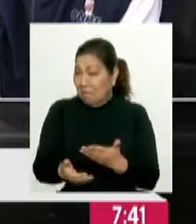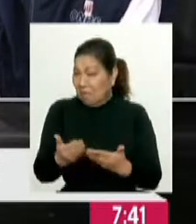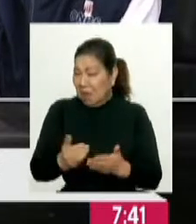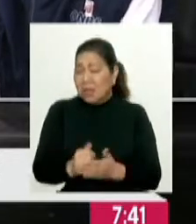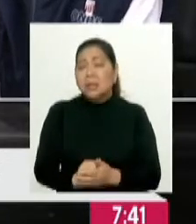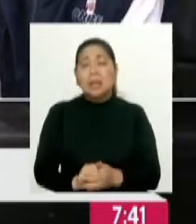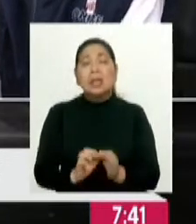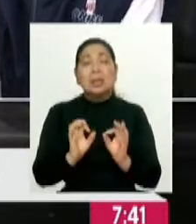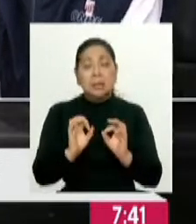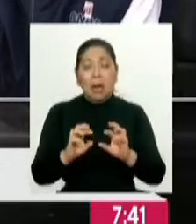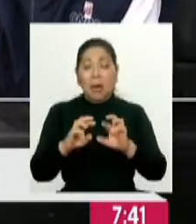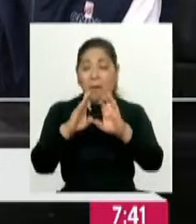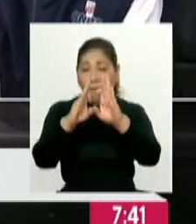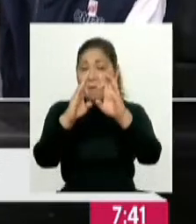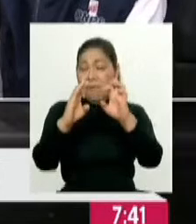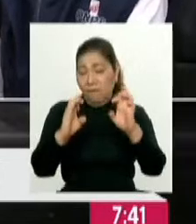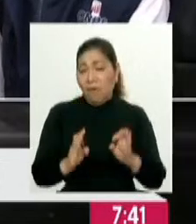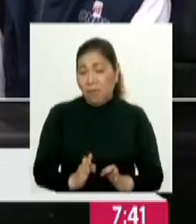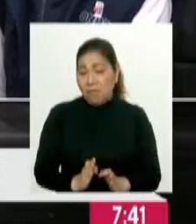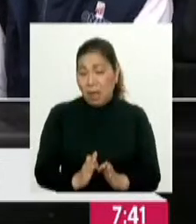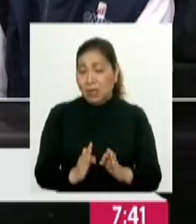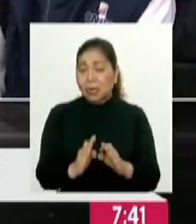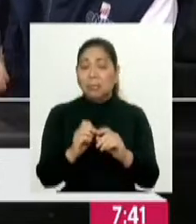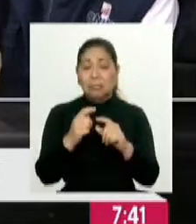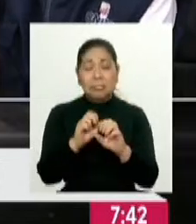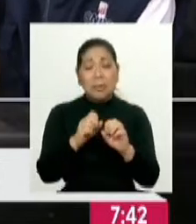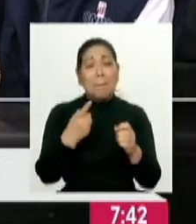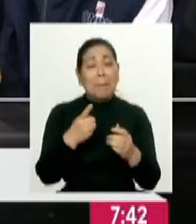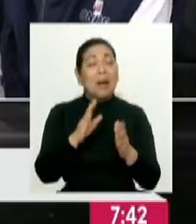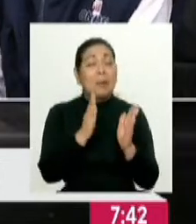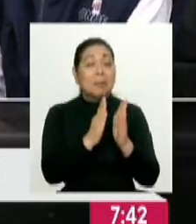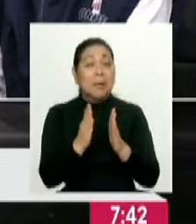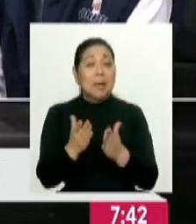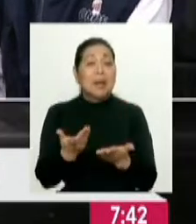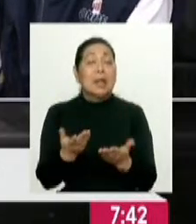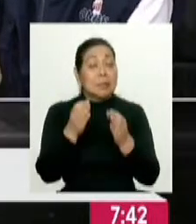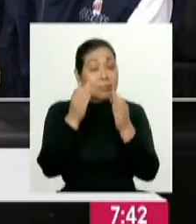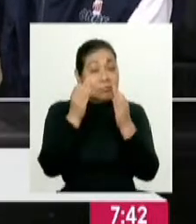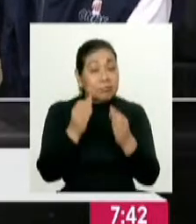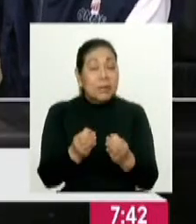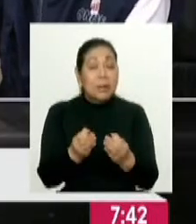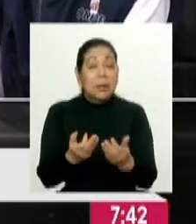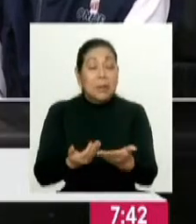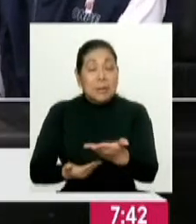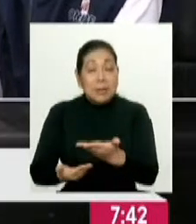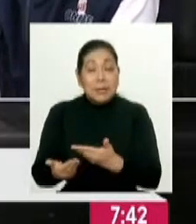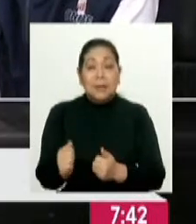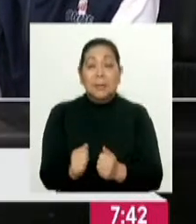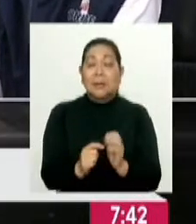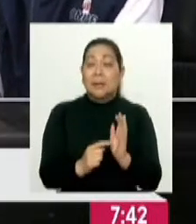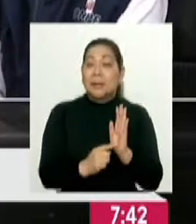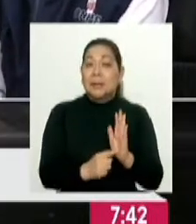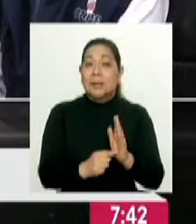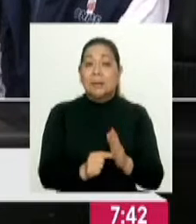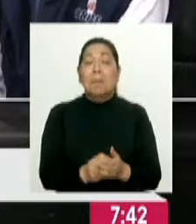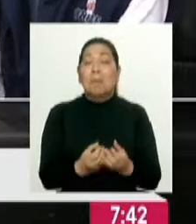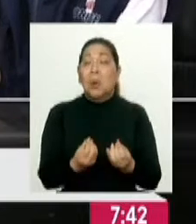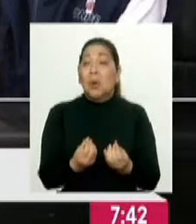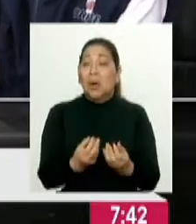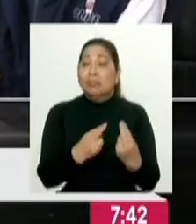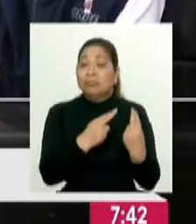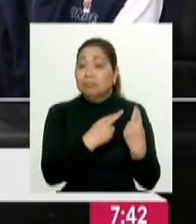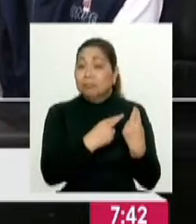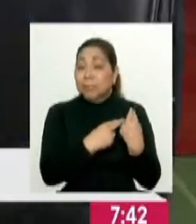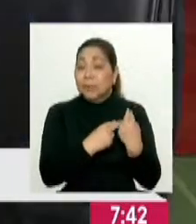o vía notaría. Hay un formato que nosotros hemos establecido para determinar exactamente ese traslado en la representación, ¿no? Porque hay una